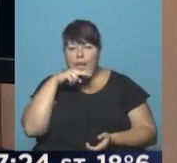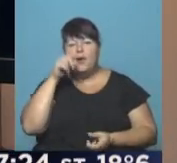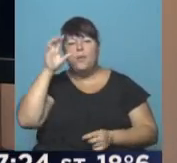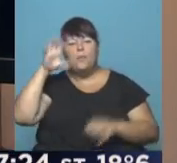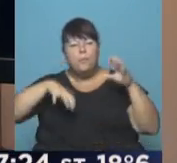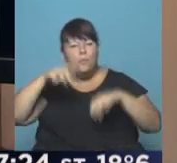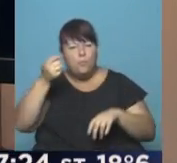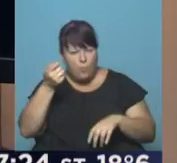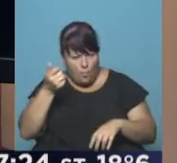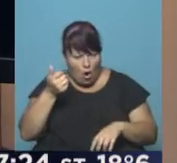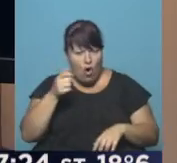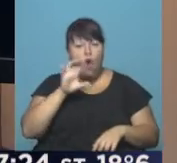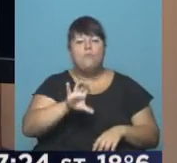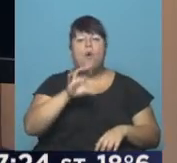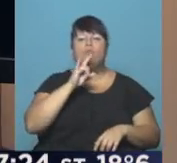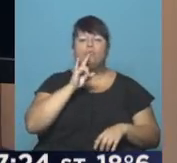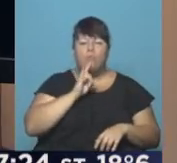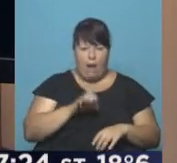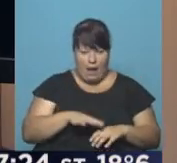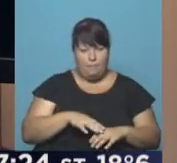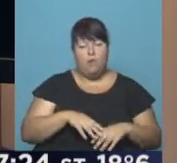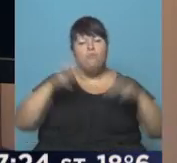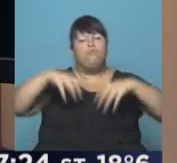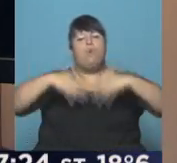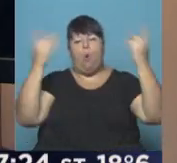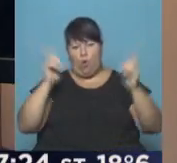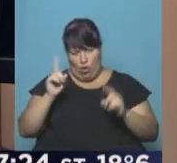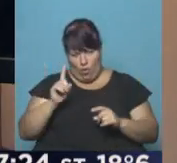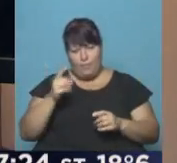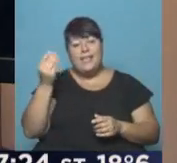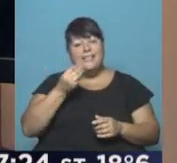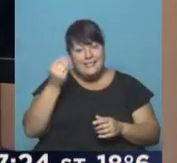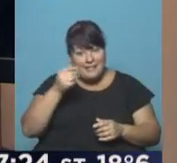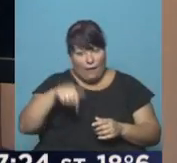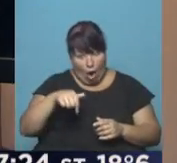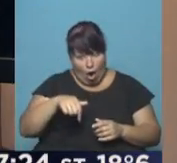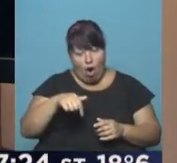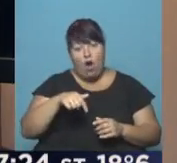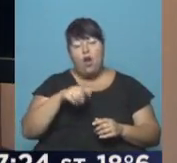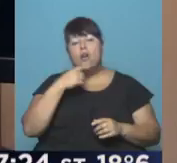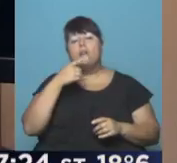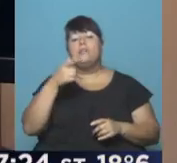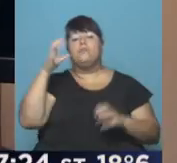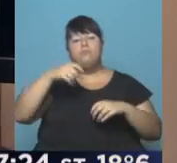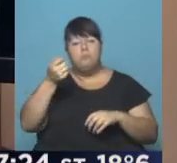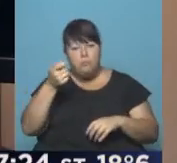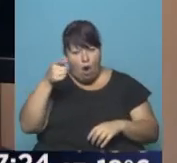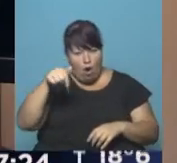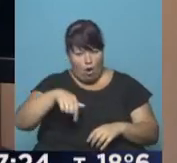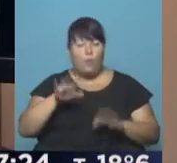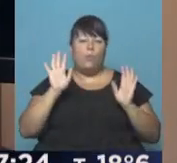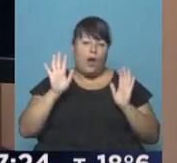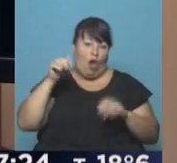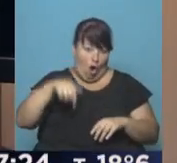poquita precipitación para la provincia de Tucumán, no grandes lluvias. Sábado para hoy, muy poca precipitación. Las temperaturas,